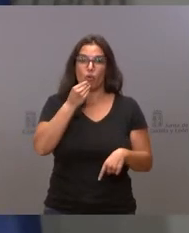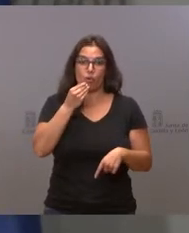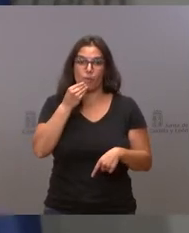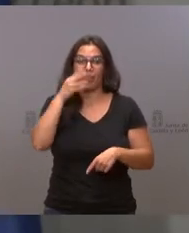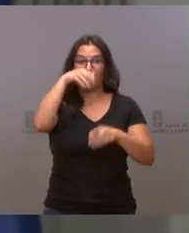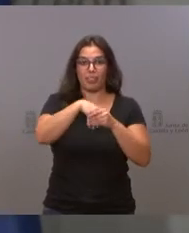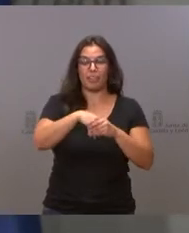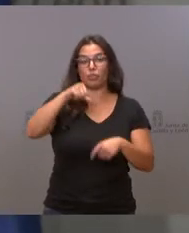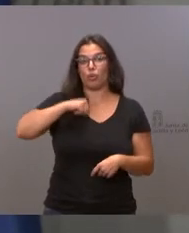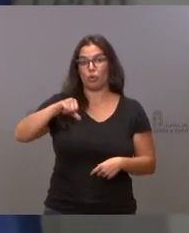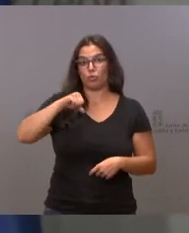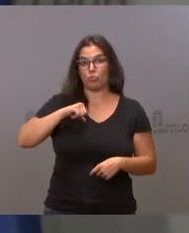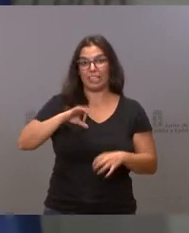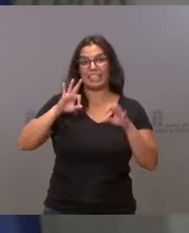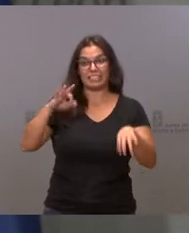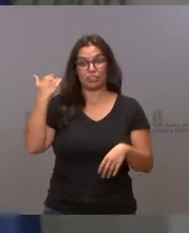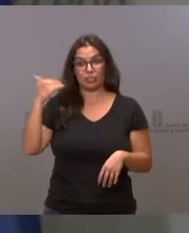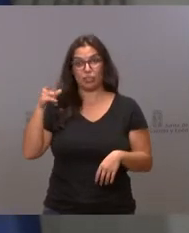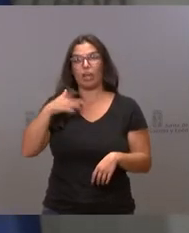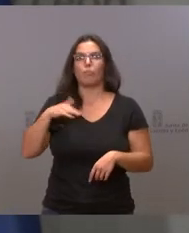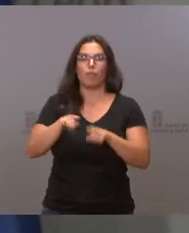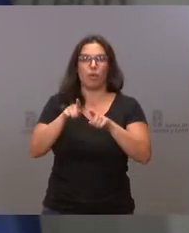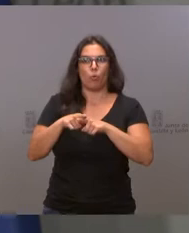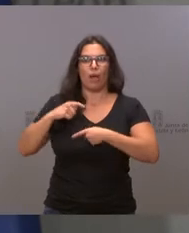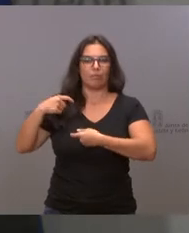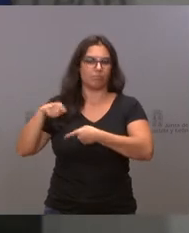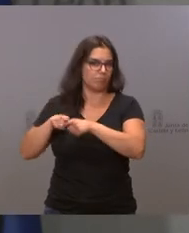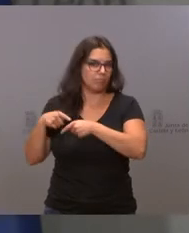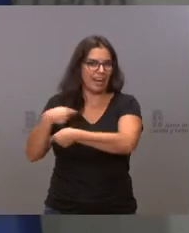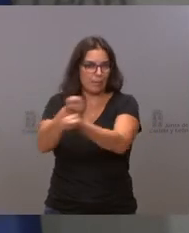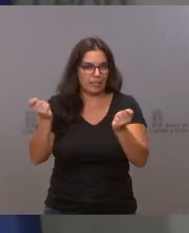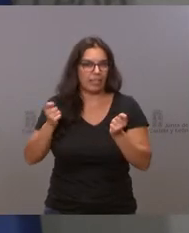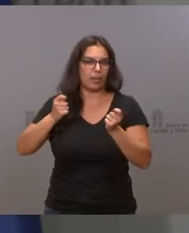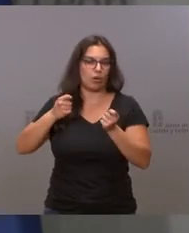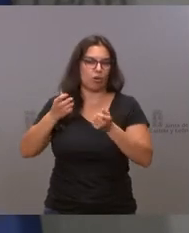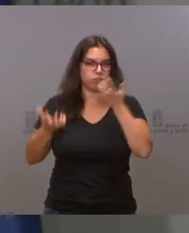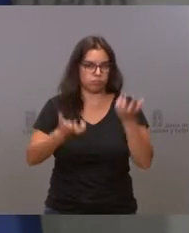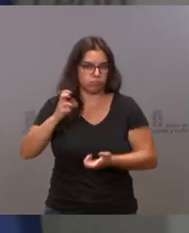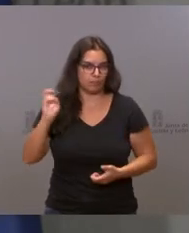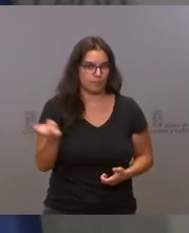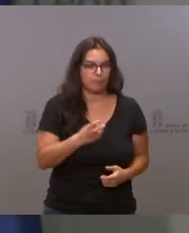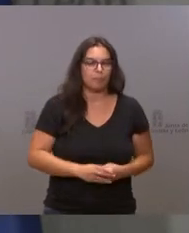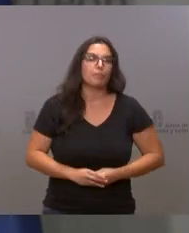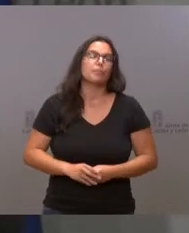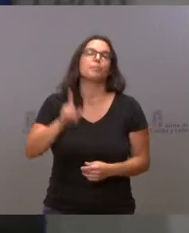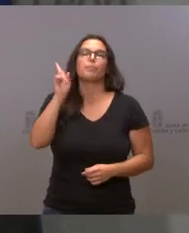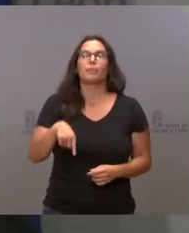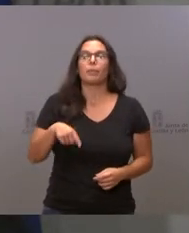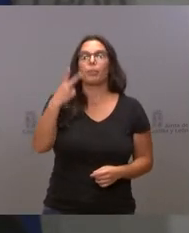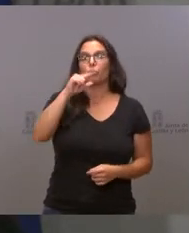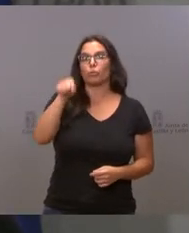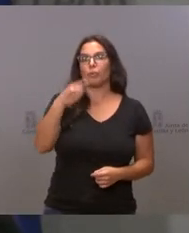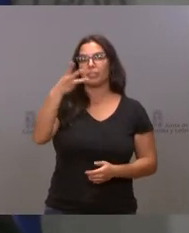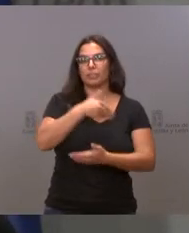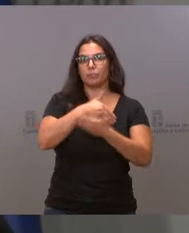el Hospital Santa Bárbara de Soria. La Consejería de Sanidad destina 2,3 millones para